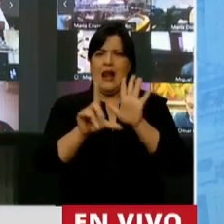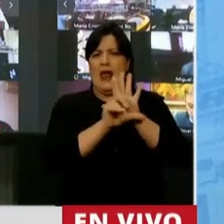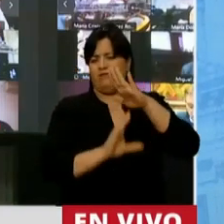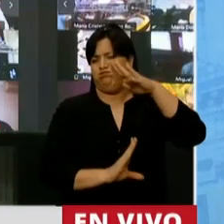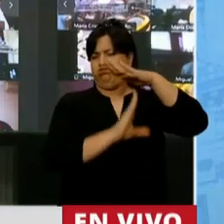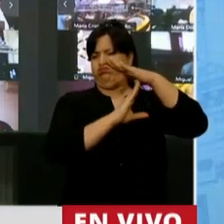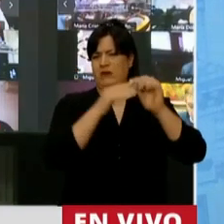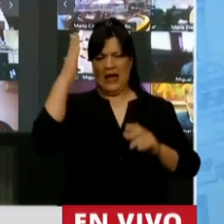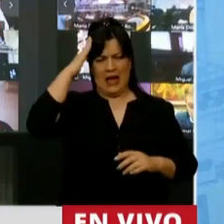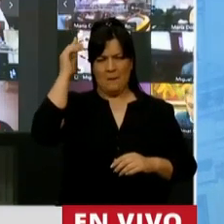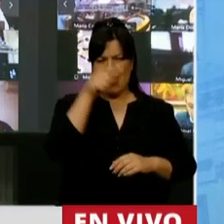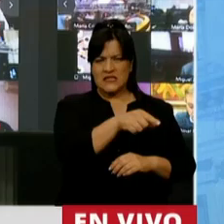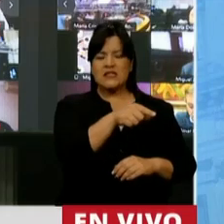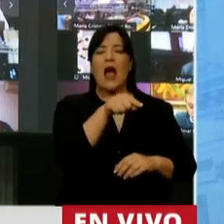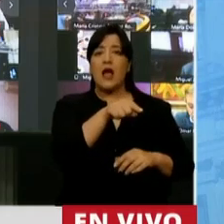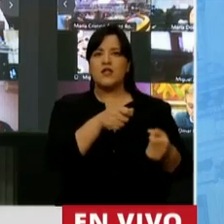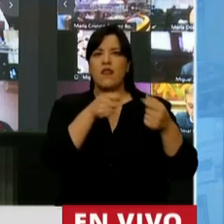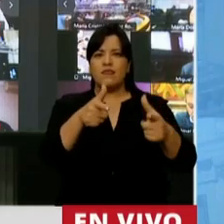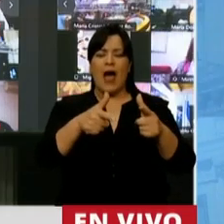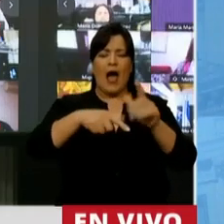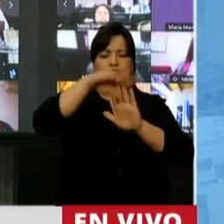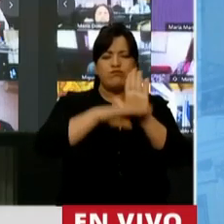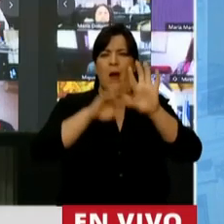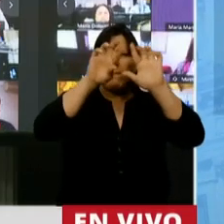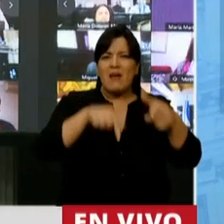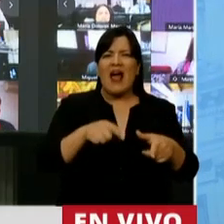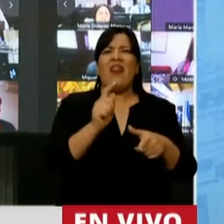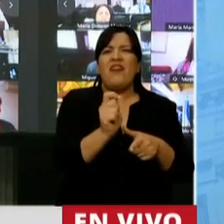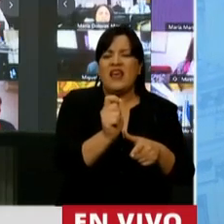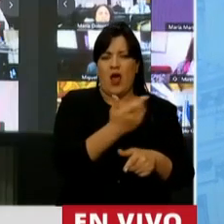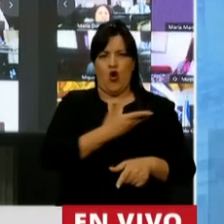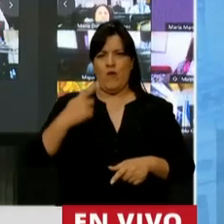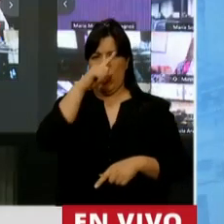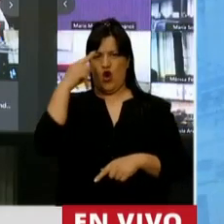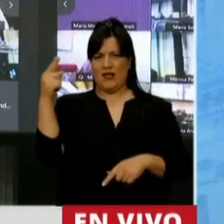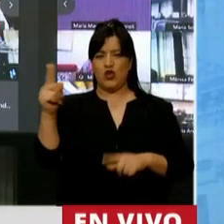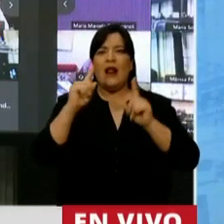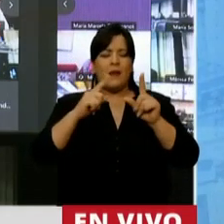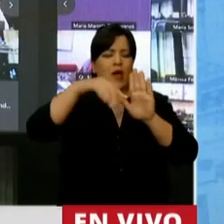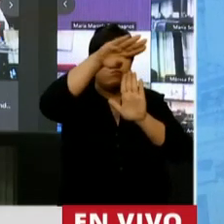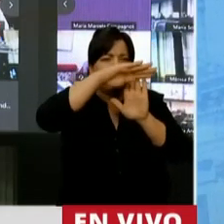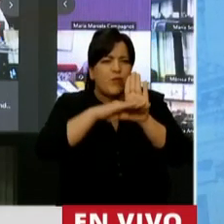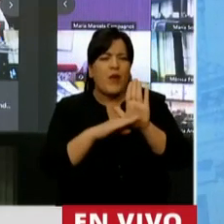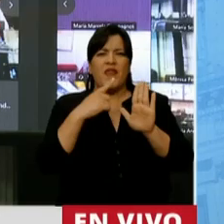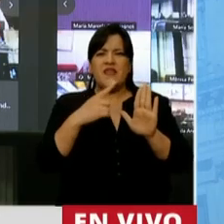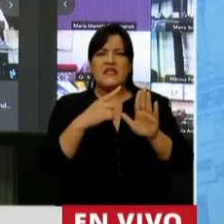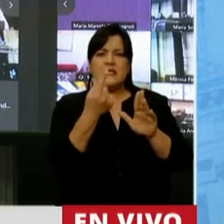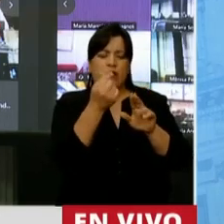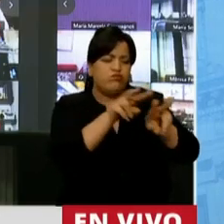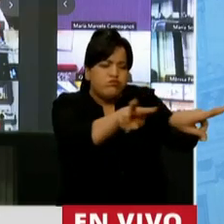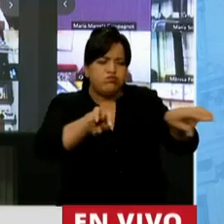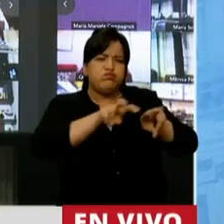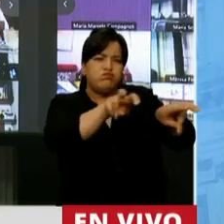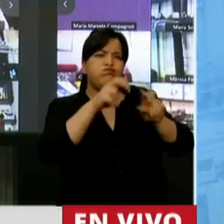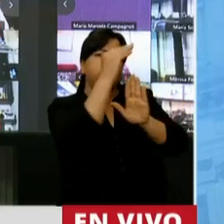es la que define los lineamientos del Gobierno Nacional. Estipula los ingresos que recibirá el